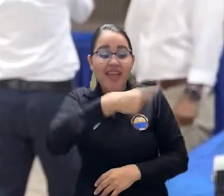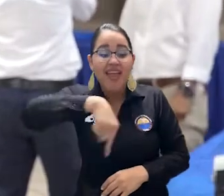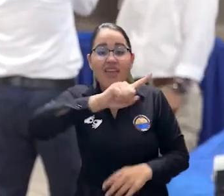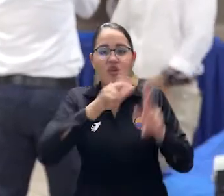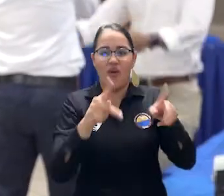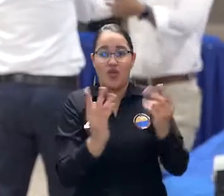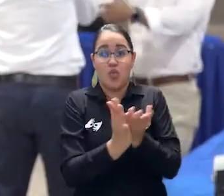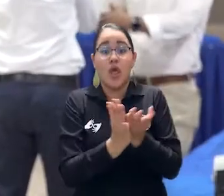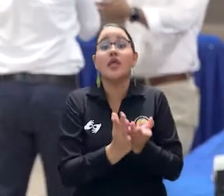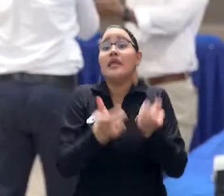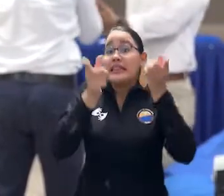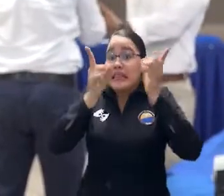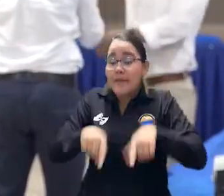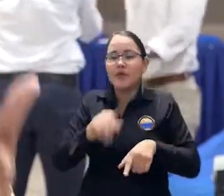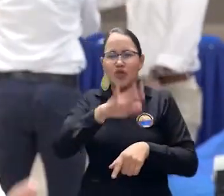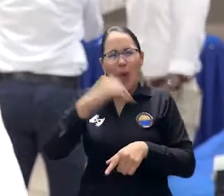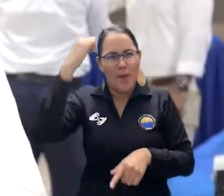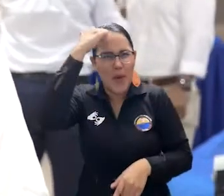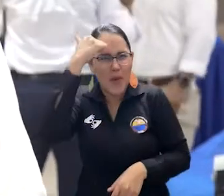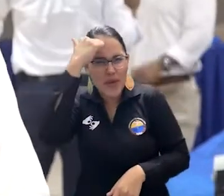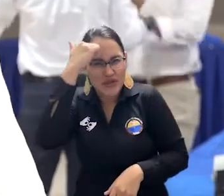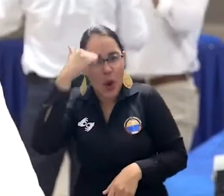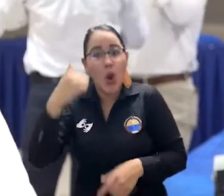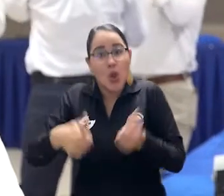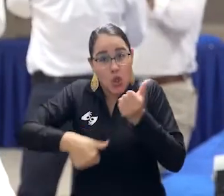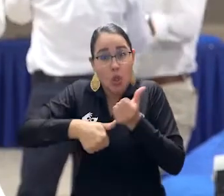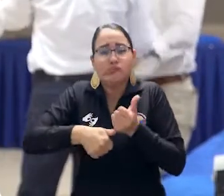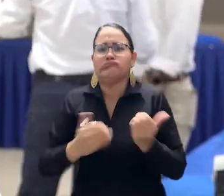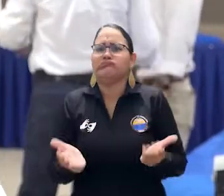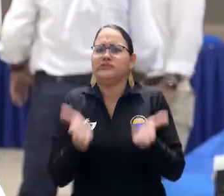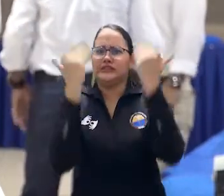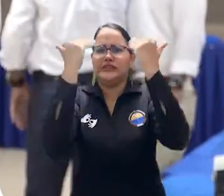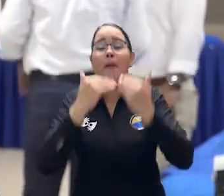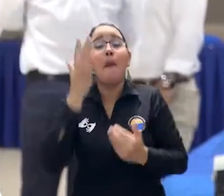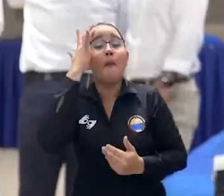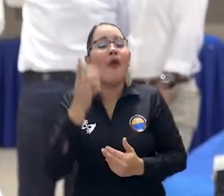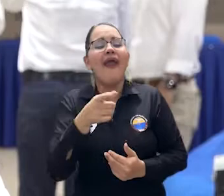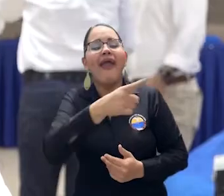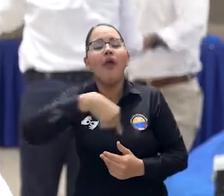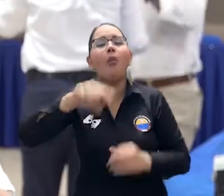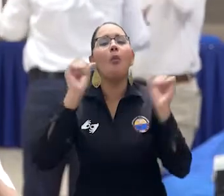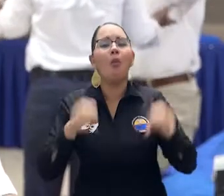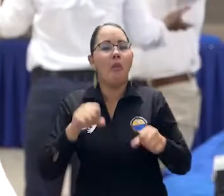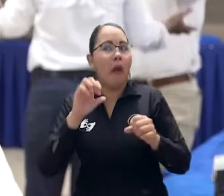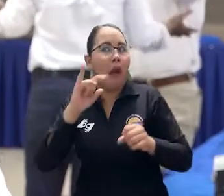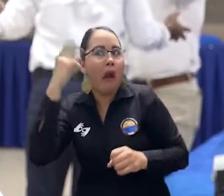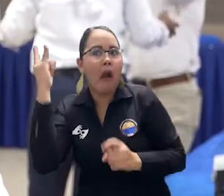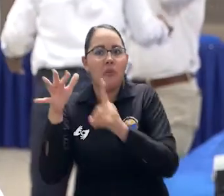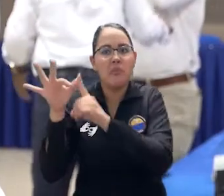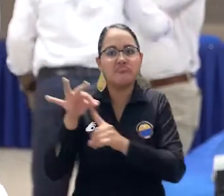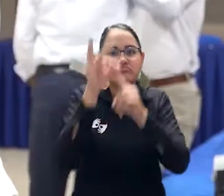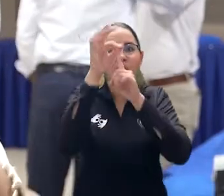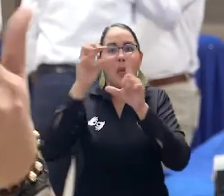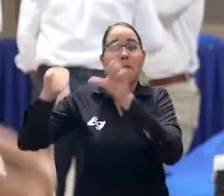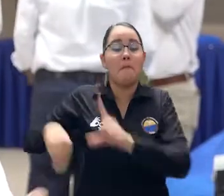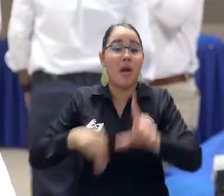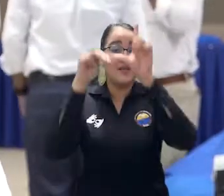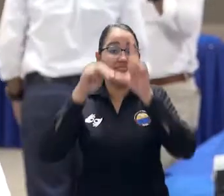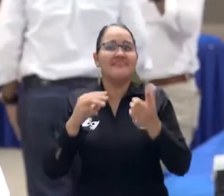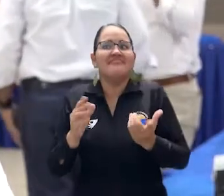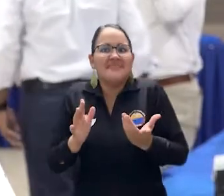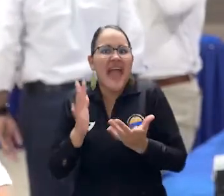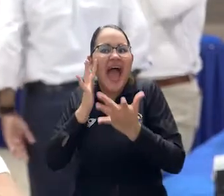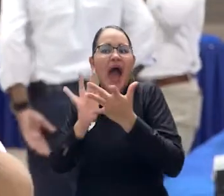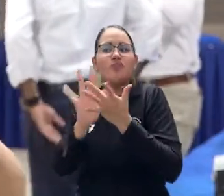beneficioso para nuestros aprendices, para nuestros funcionarios también, porque se les permite a los funcionarios hacer especializaciones, hacer